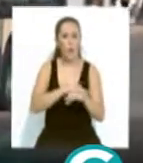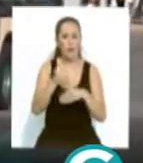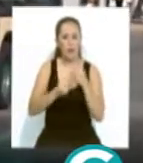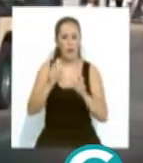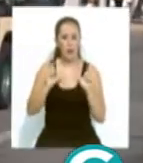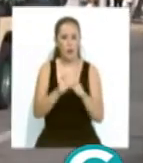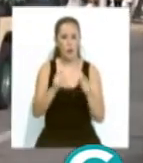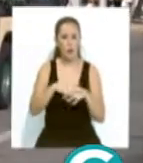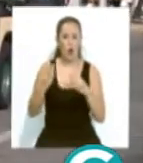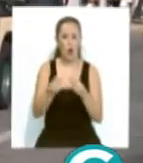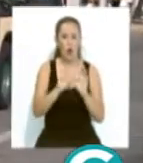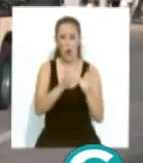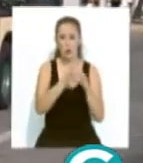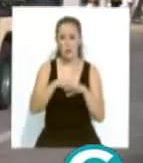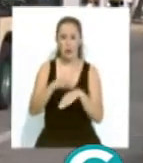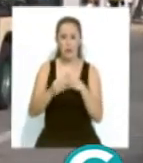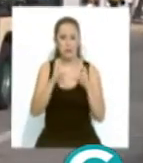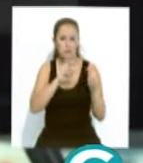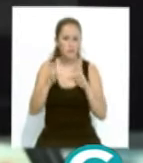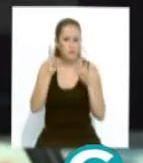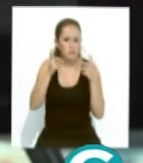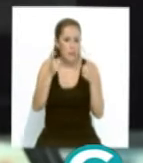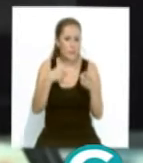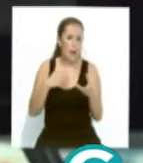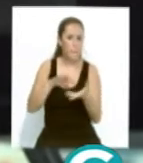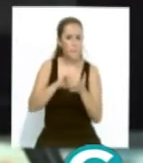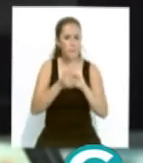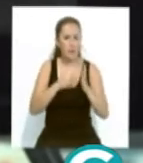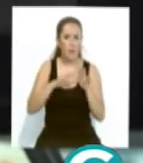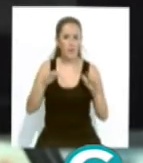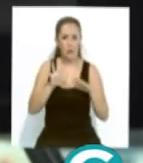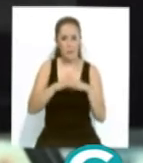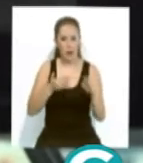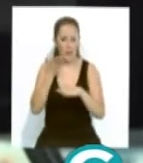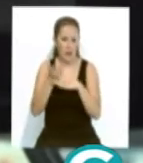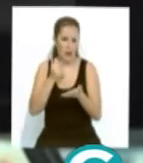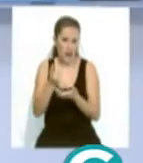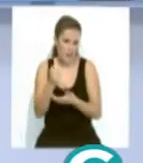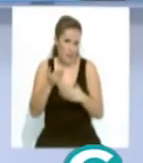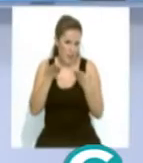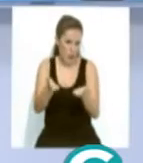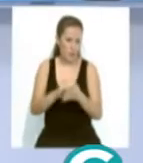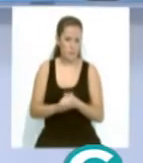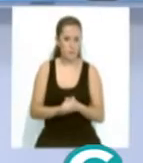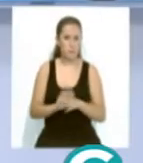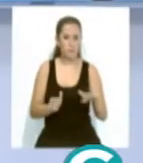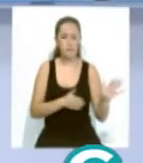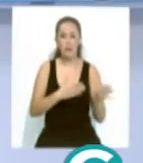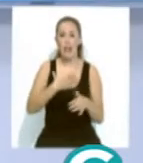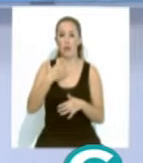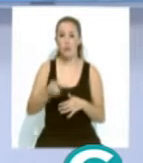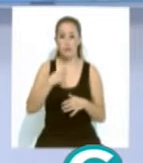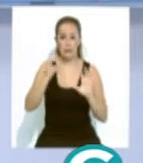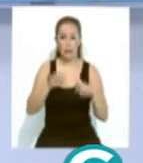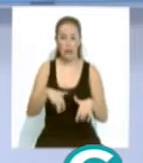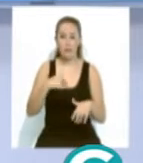reuniones con los colectivos para trazar un plan de movilidad que atienda a sus necesidades. Y el Ayuntamiento de